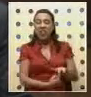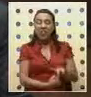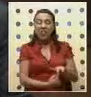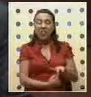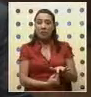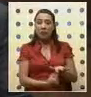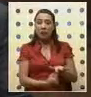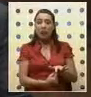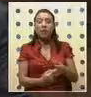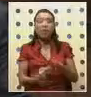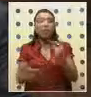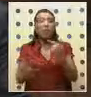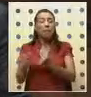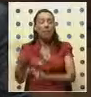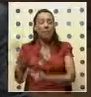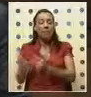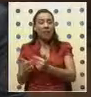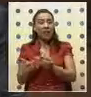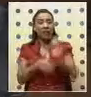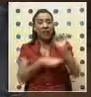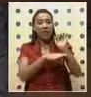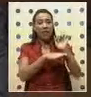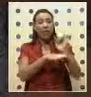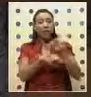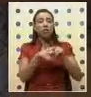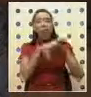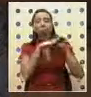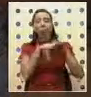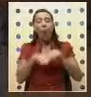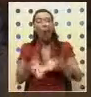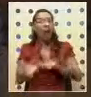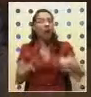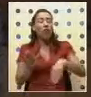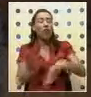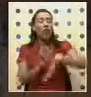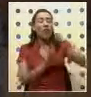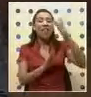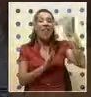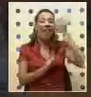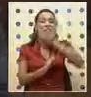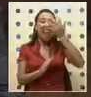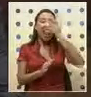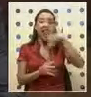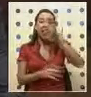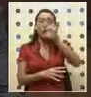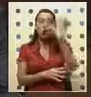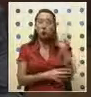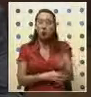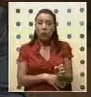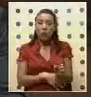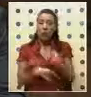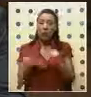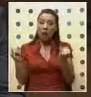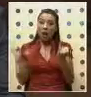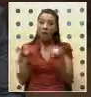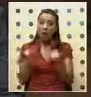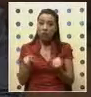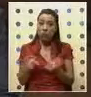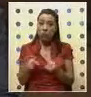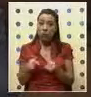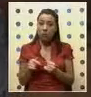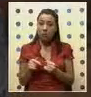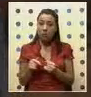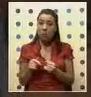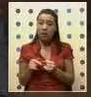de la partida desplegaba como política de Estado, sometiendo y humillando a la gran mayoría negra de Sudáfrica. De esta forma, las